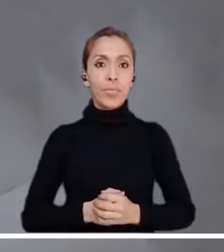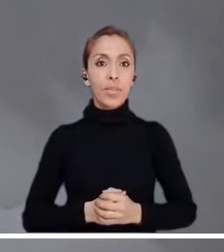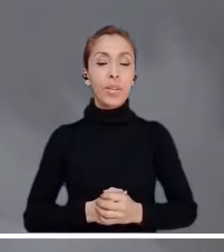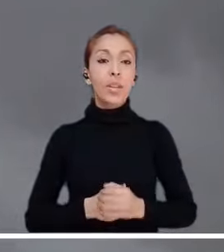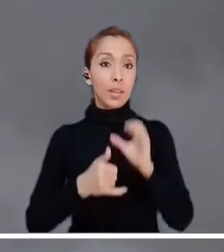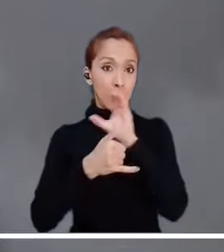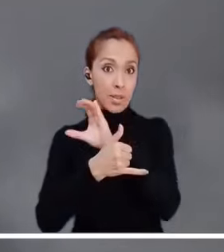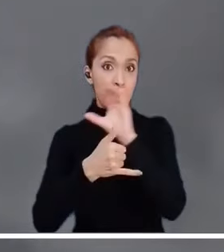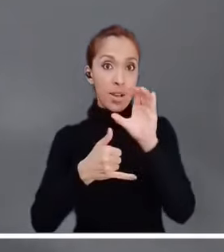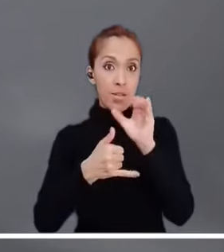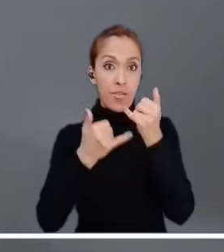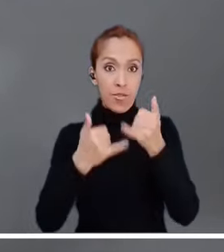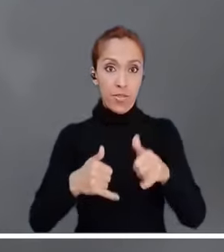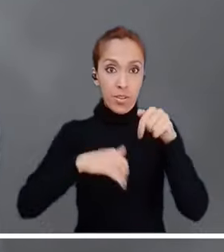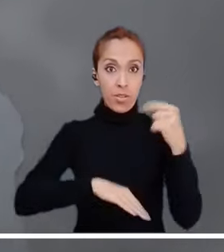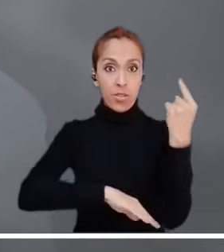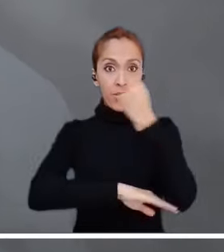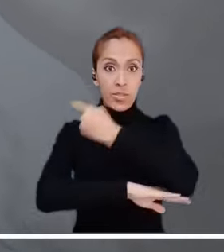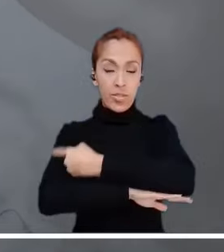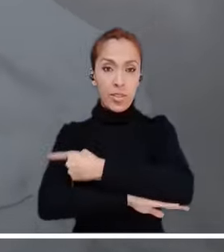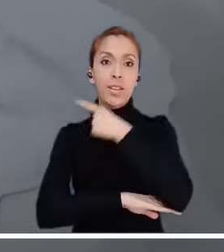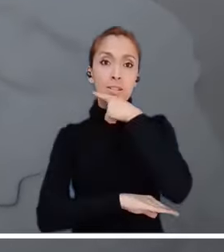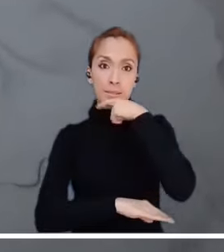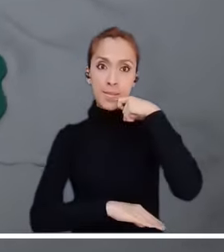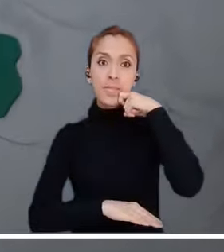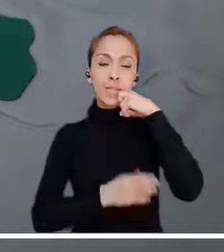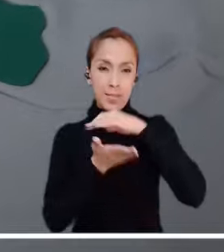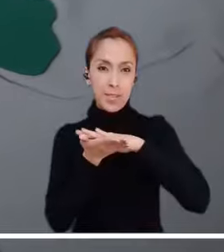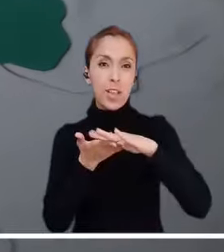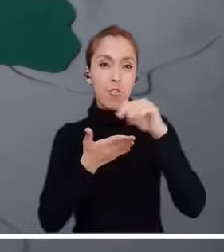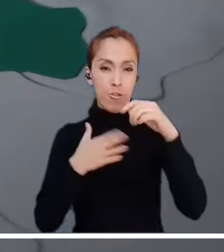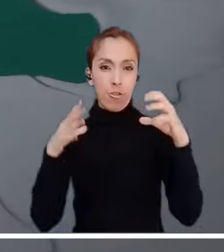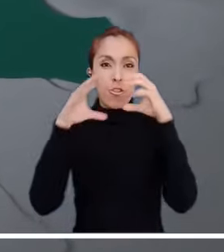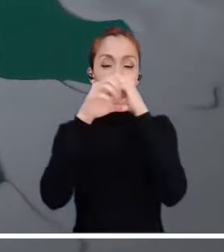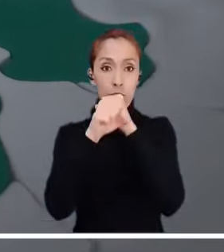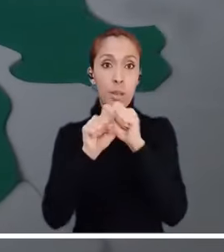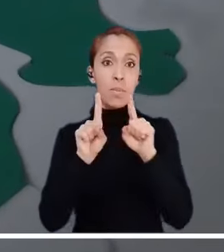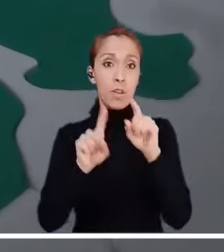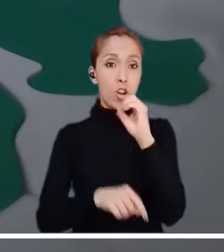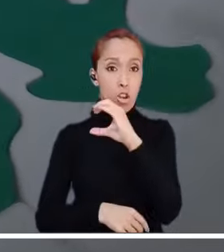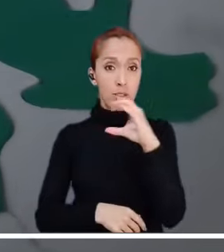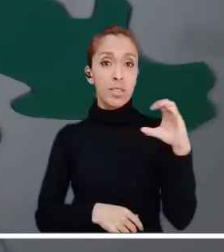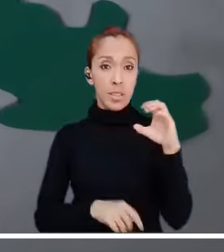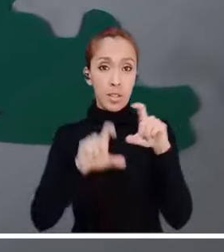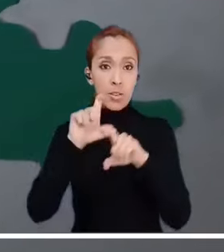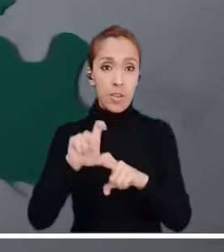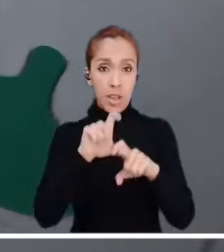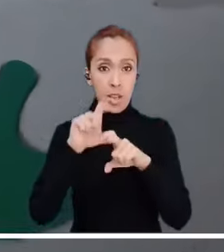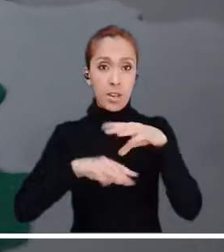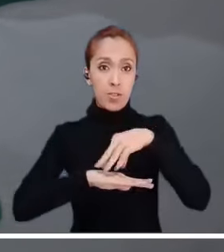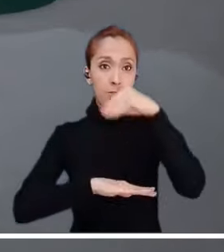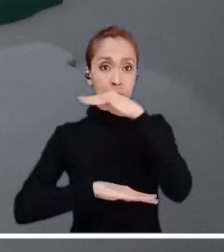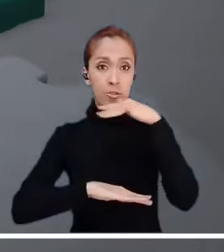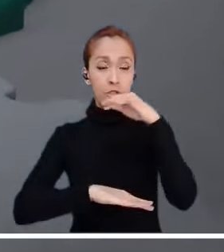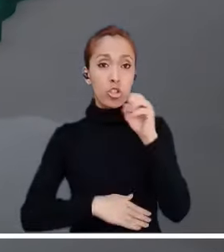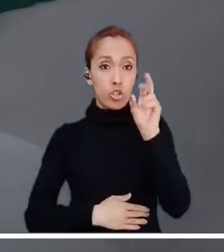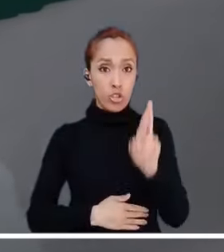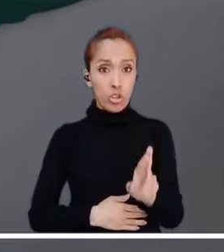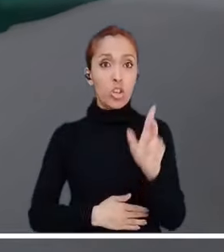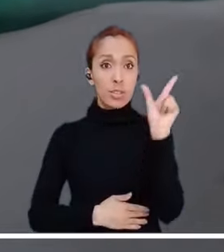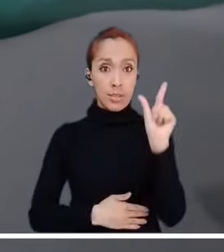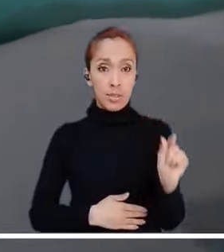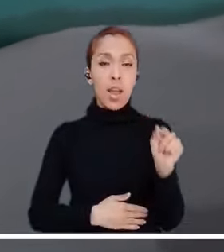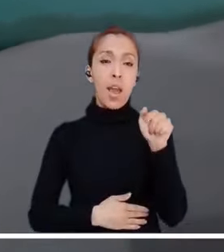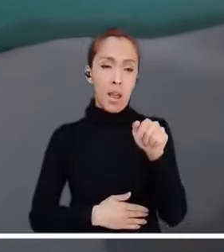con una noche mayormente seca, aunque en el occidente de la Guajira, la Sierra Nevada y el sur de Cesar podrían surgir